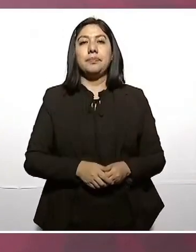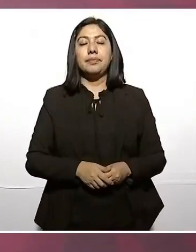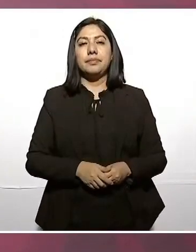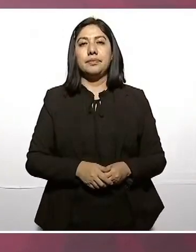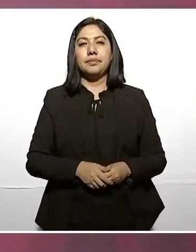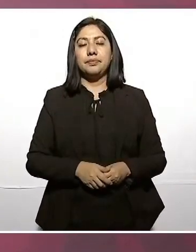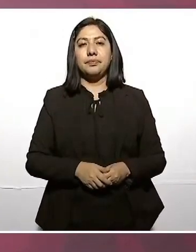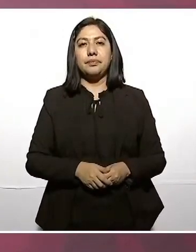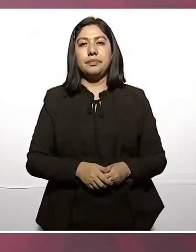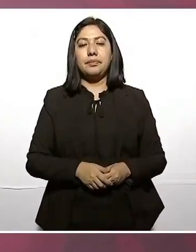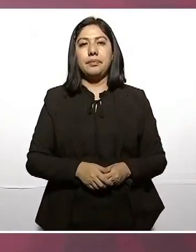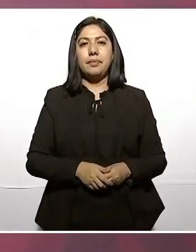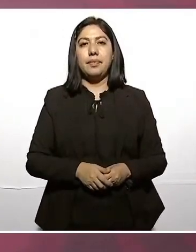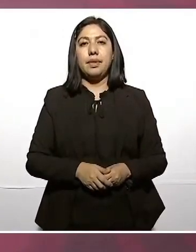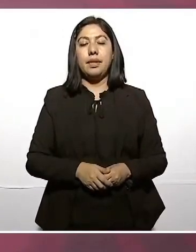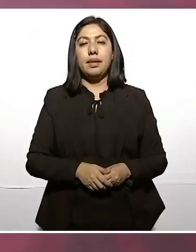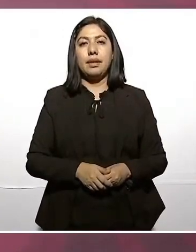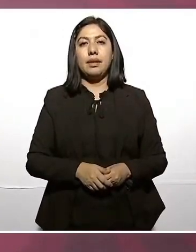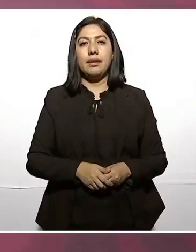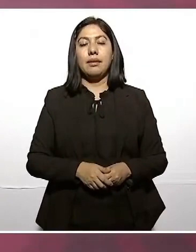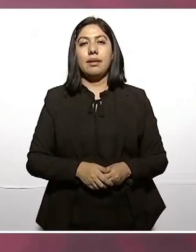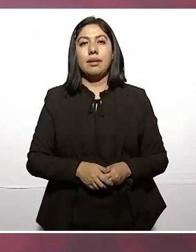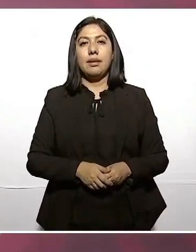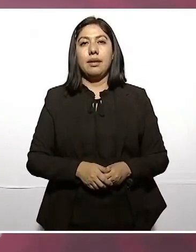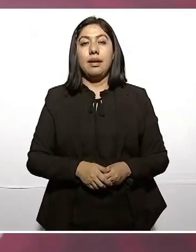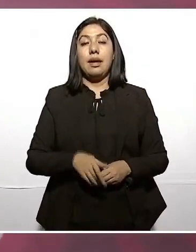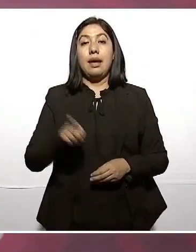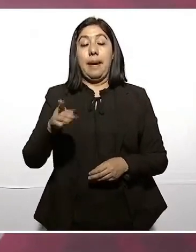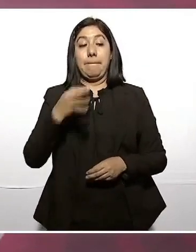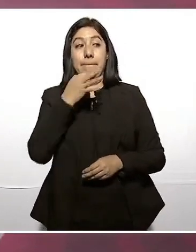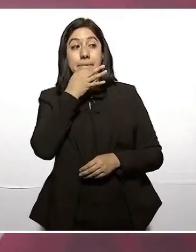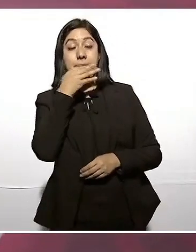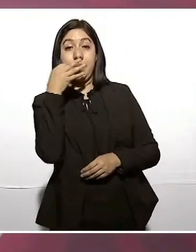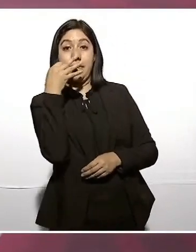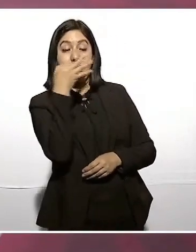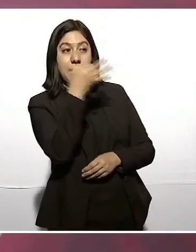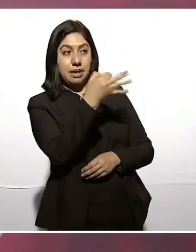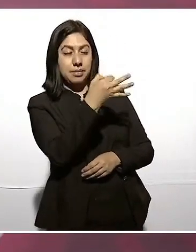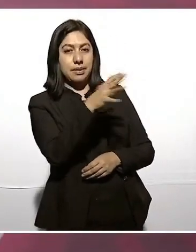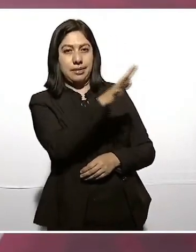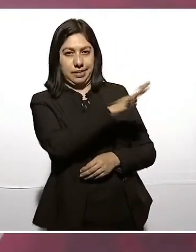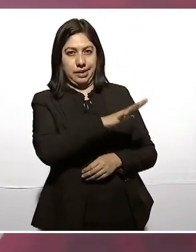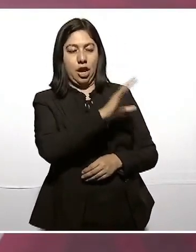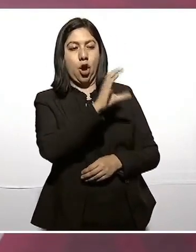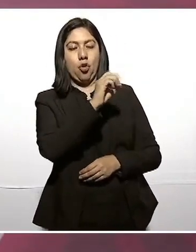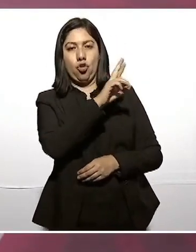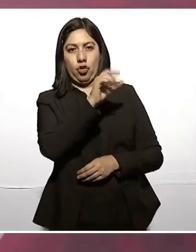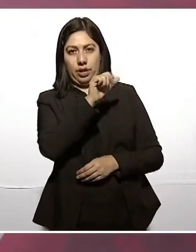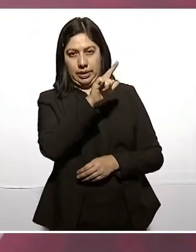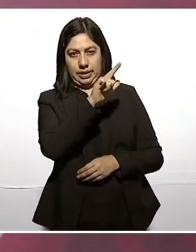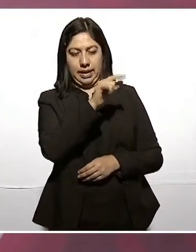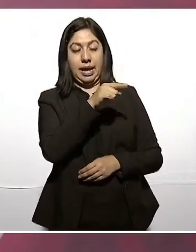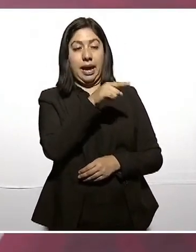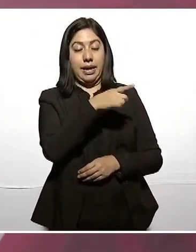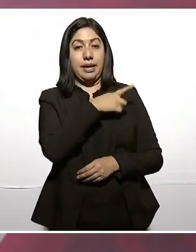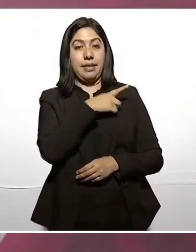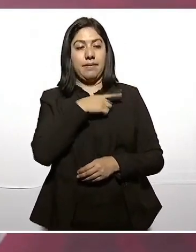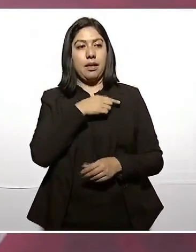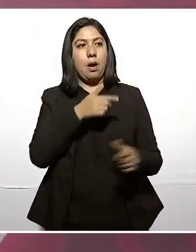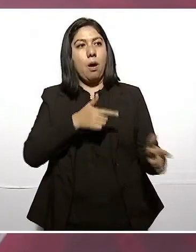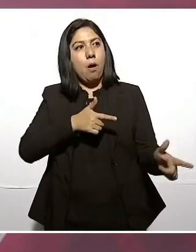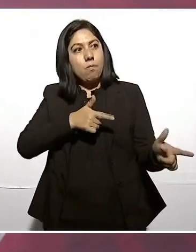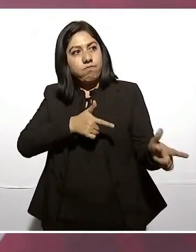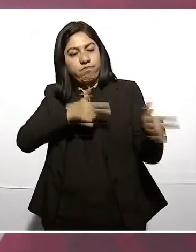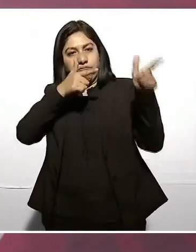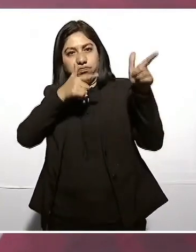le mandan a informar a Corral de que iban a fusilar